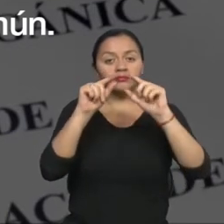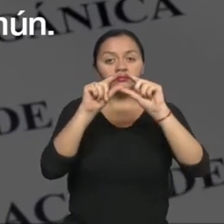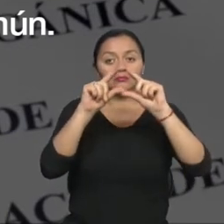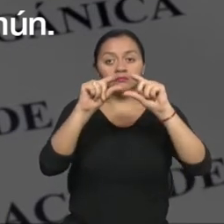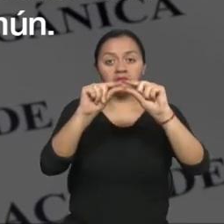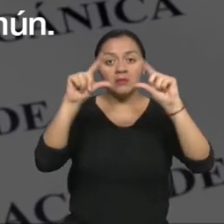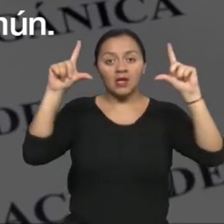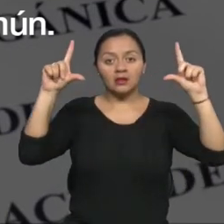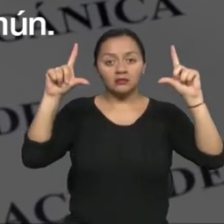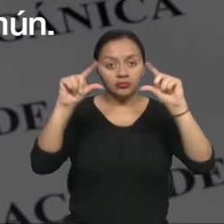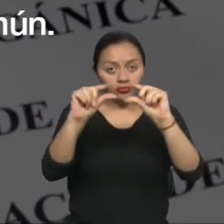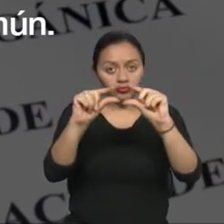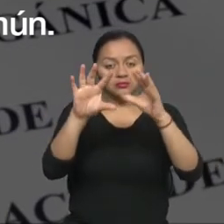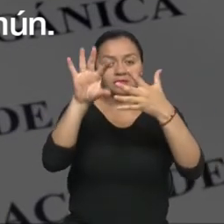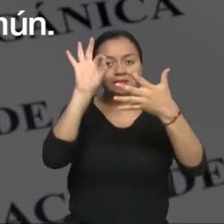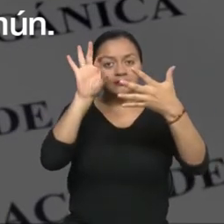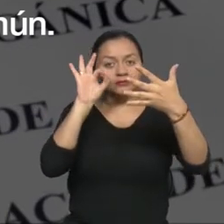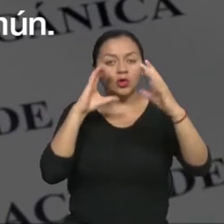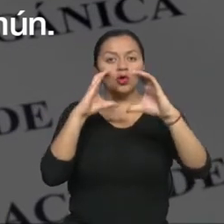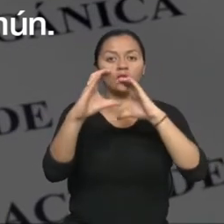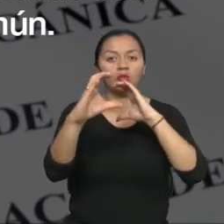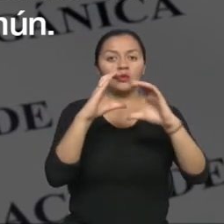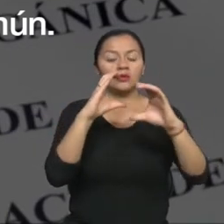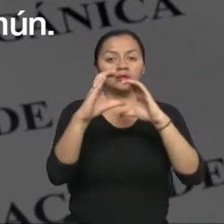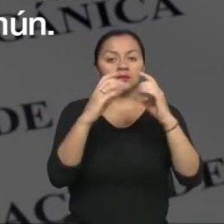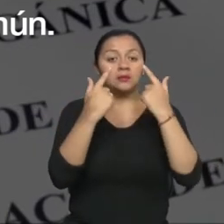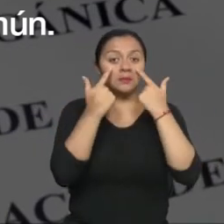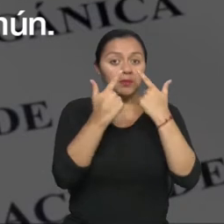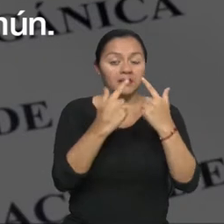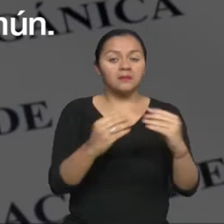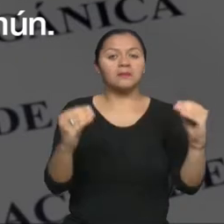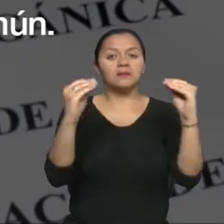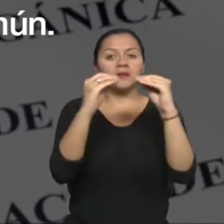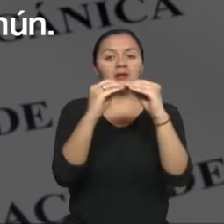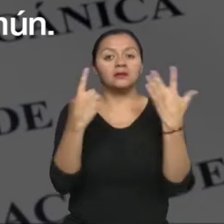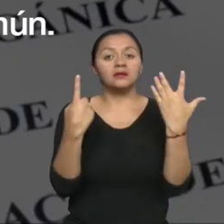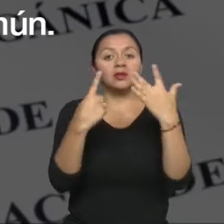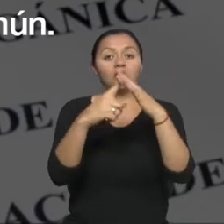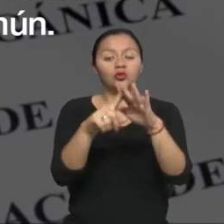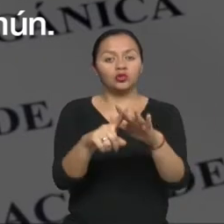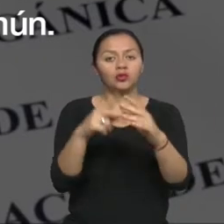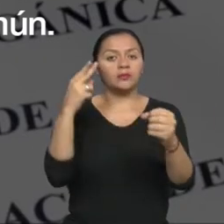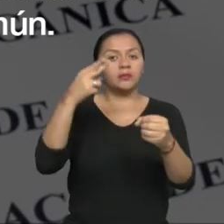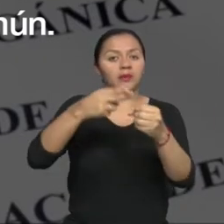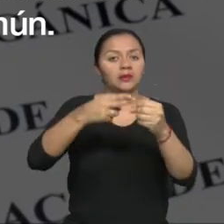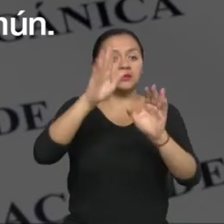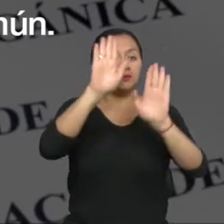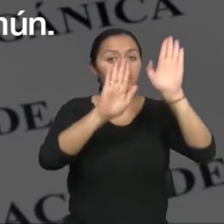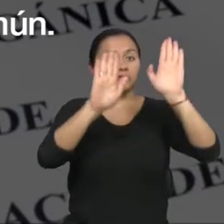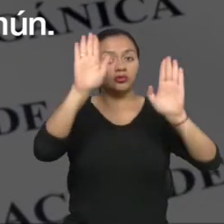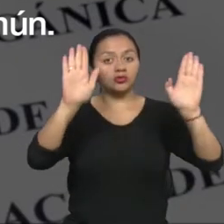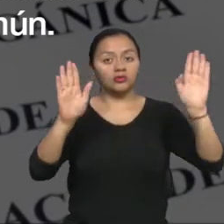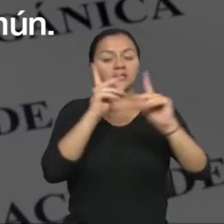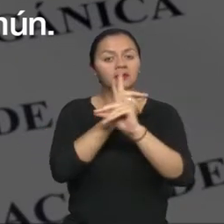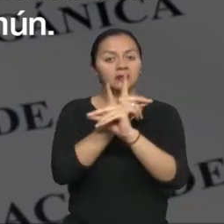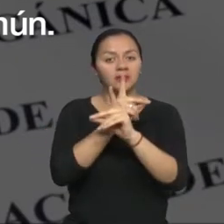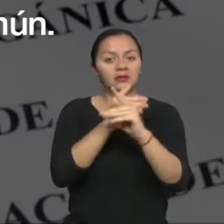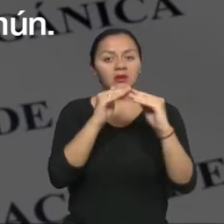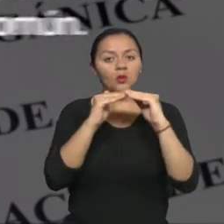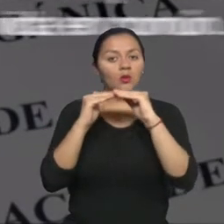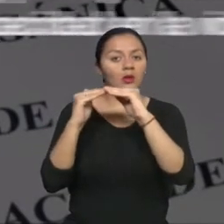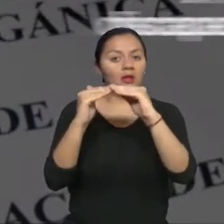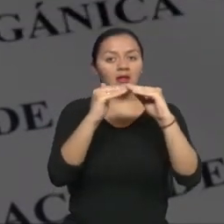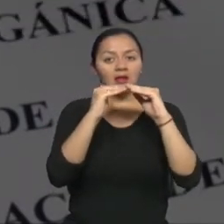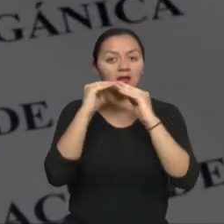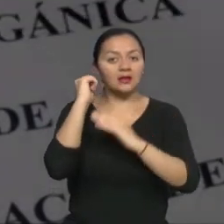alternativos de comunicación, garantizando la inclusión y participación de las personas con discapacidad